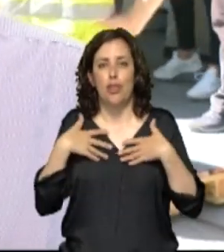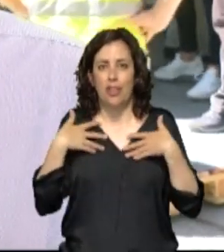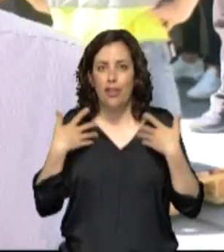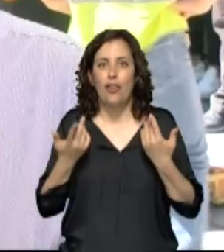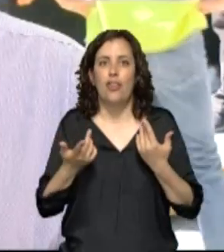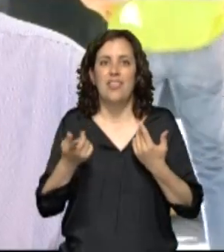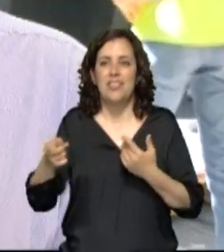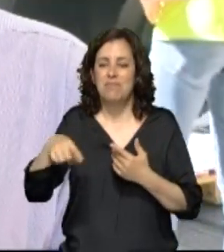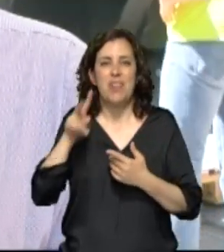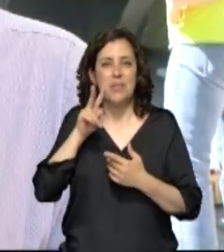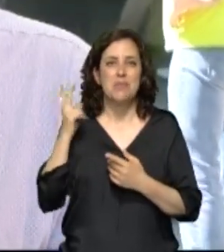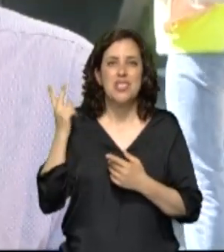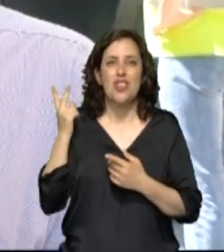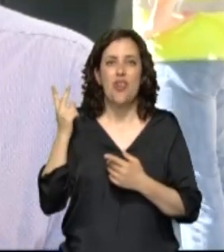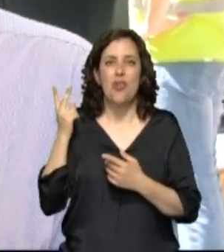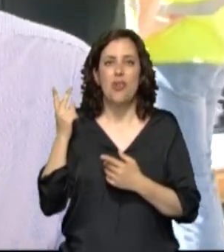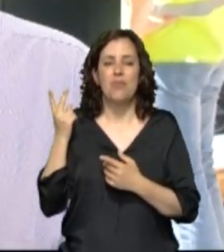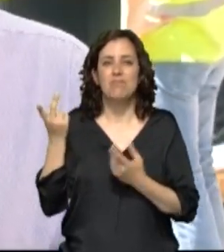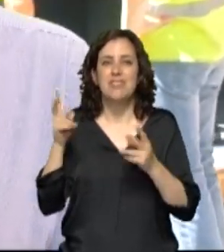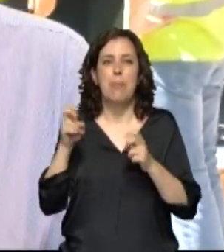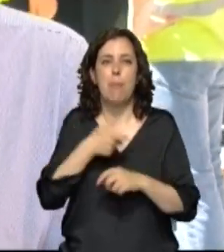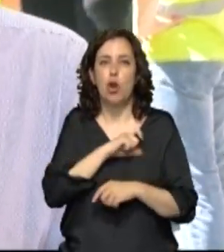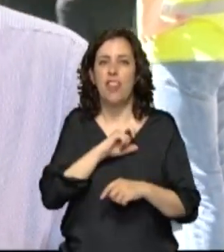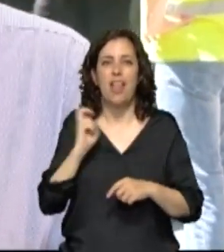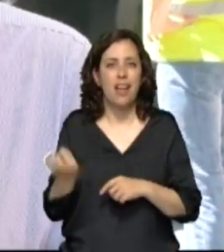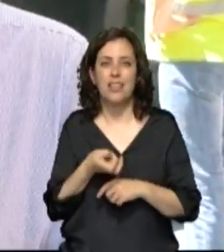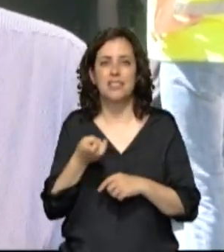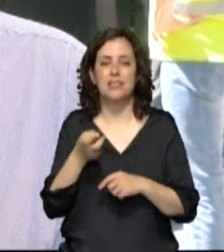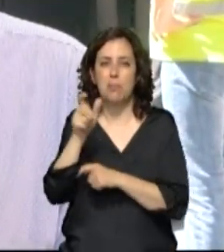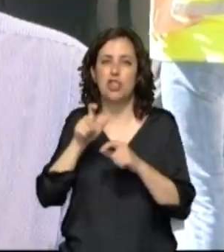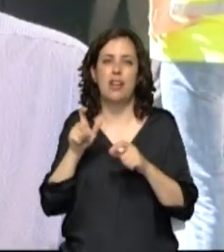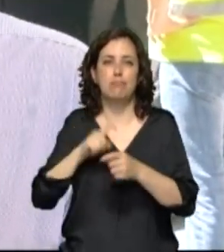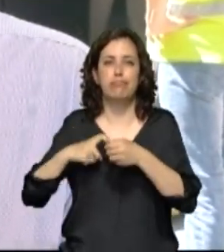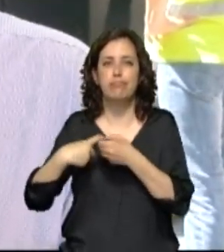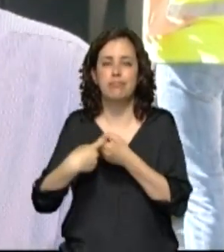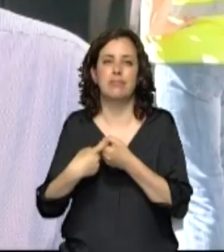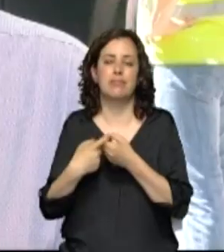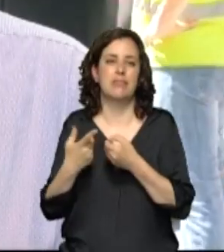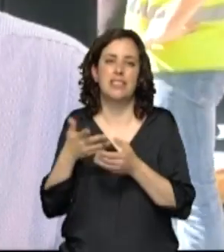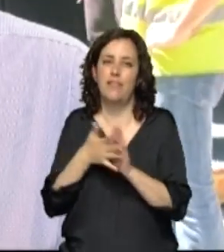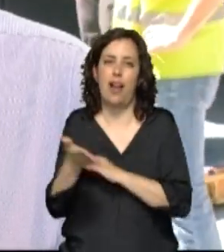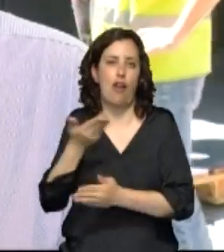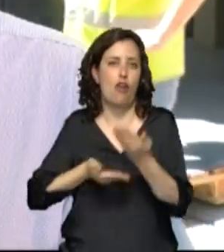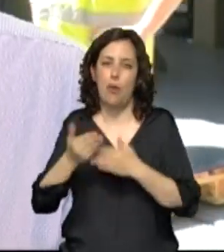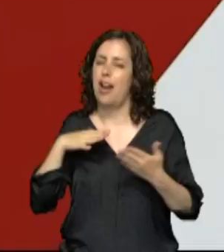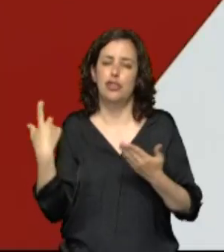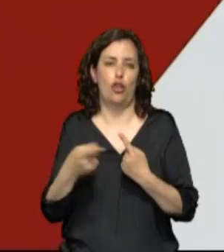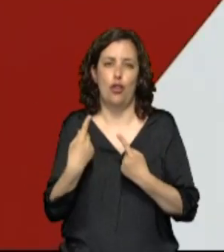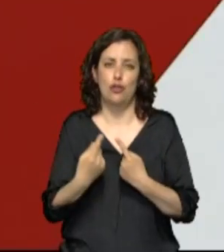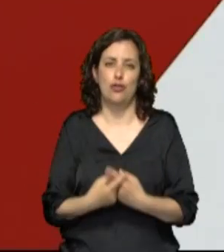habéis visto el tema de policías y toda la gente pues animándose y esto tenemos que echar una mano todos los que, todos.